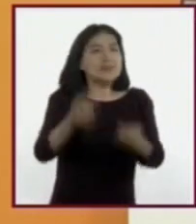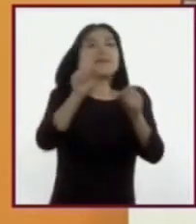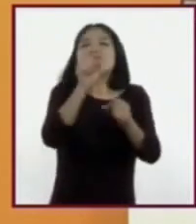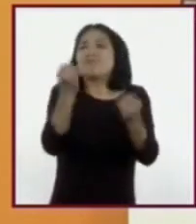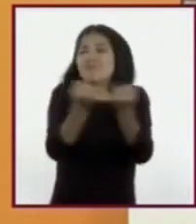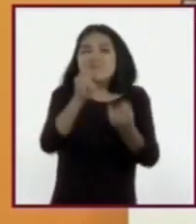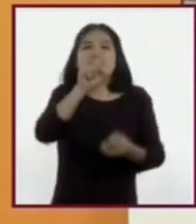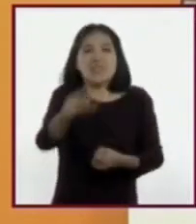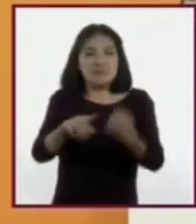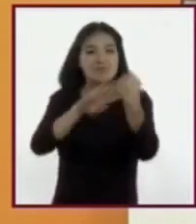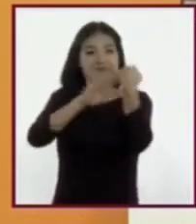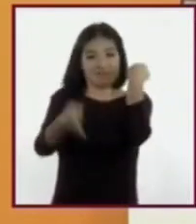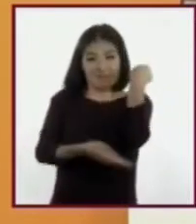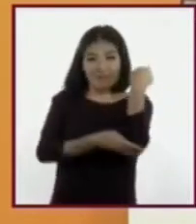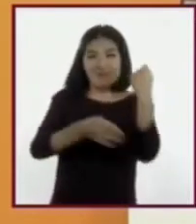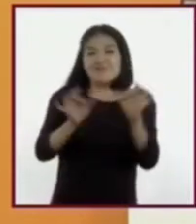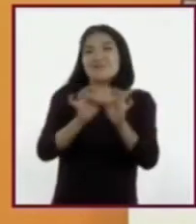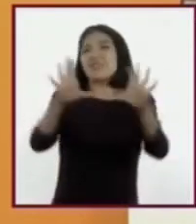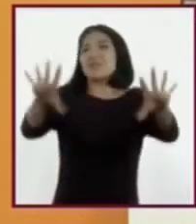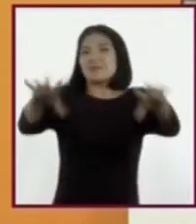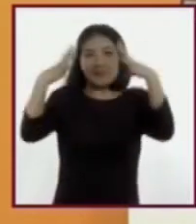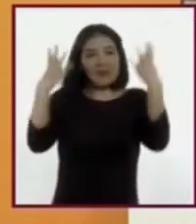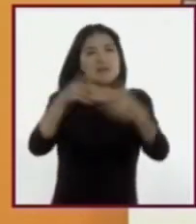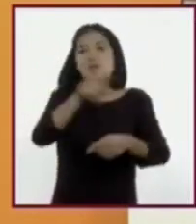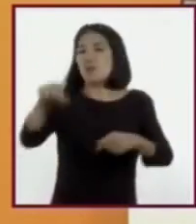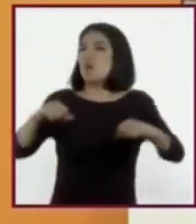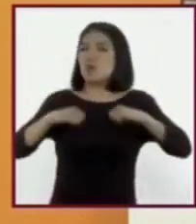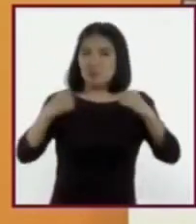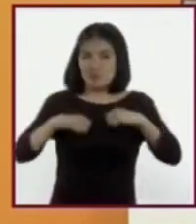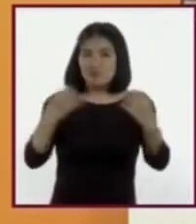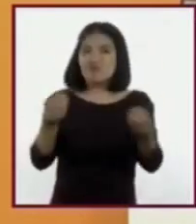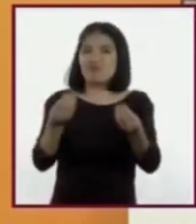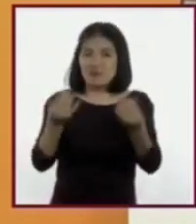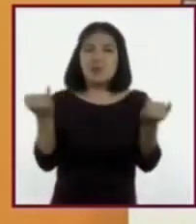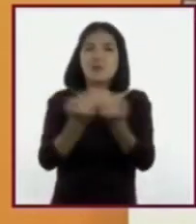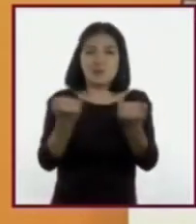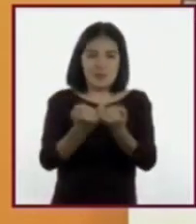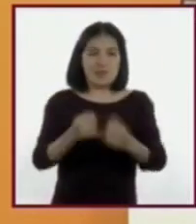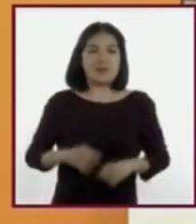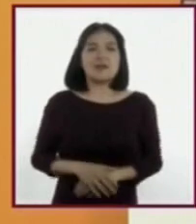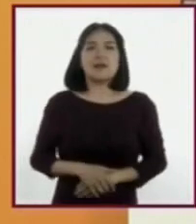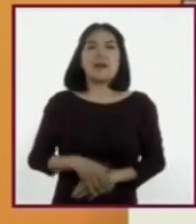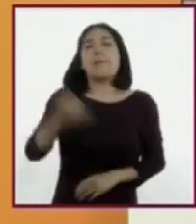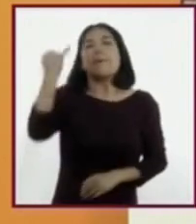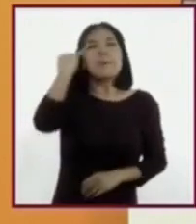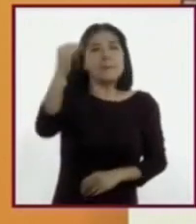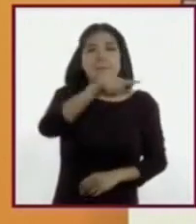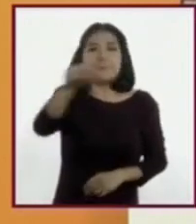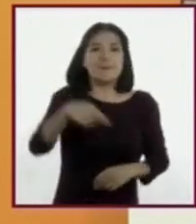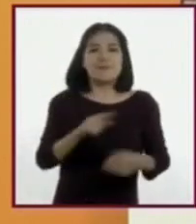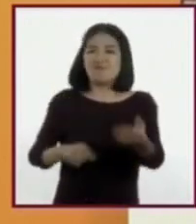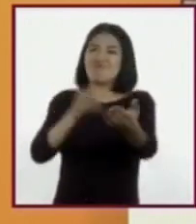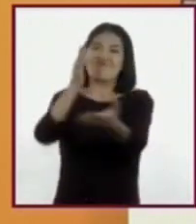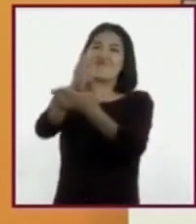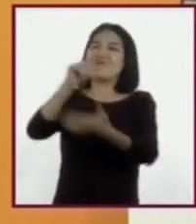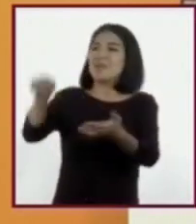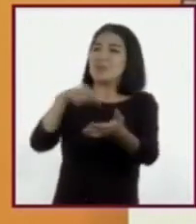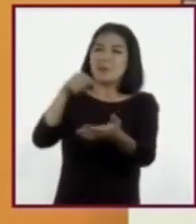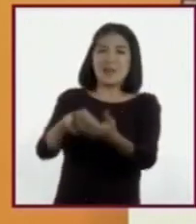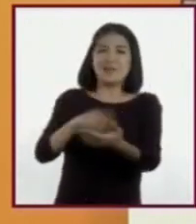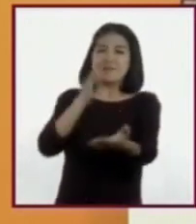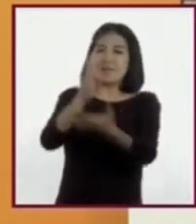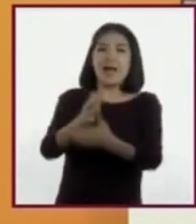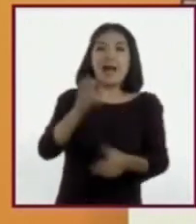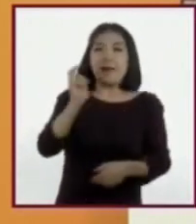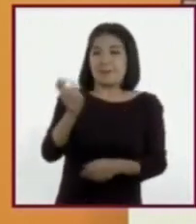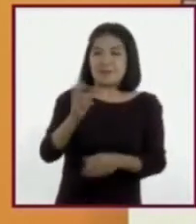no planeado para muchas y muchos adolescentes. Imaginemos ahora que van a un lugar específico, se suben al autobús